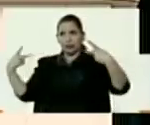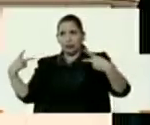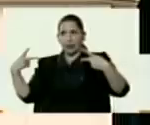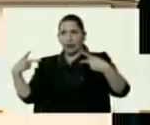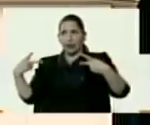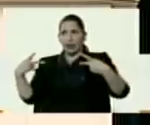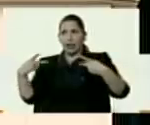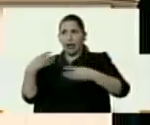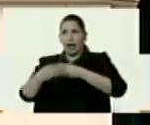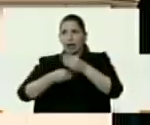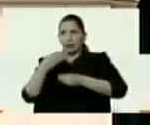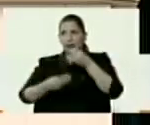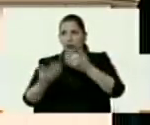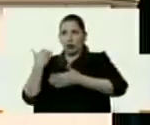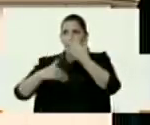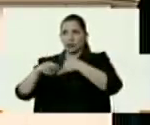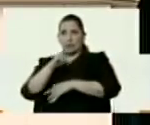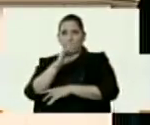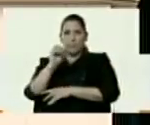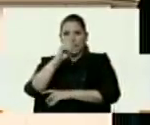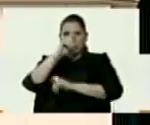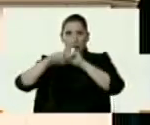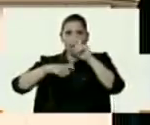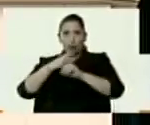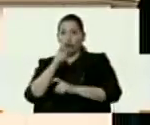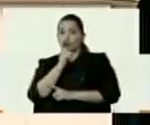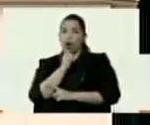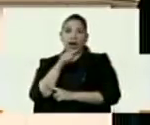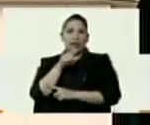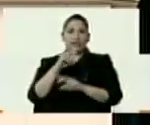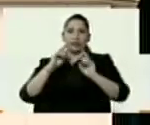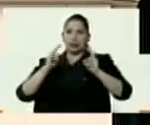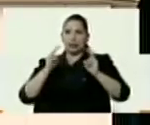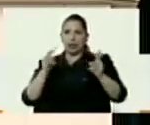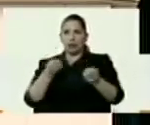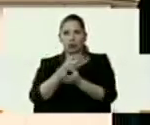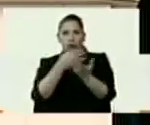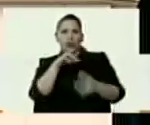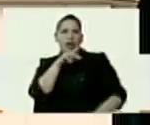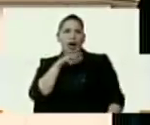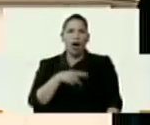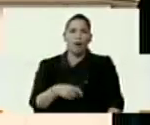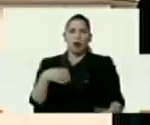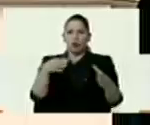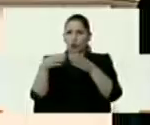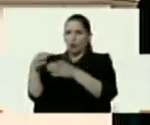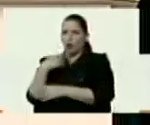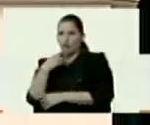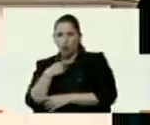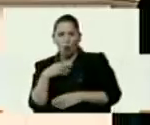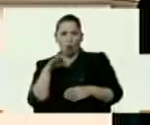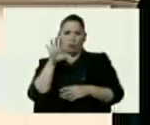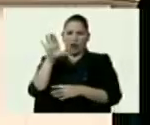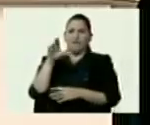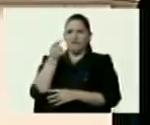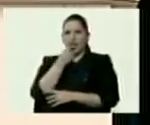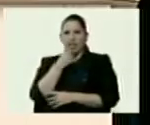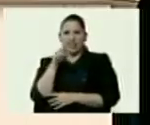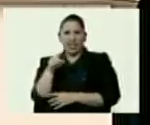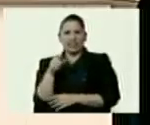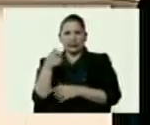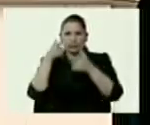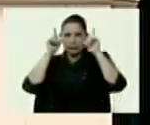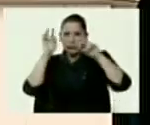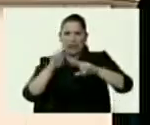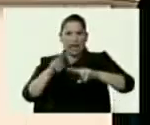decir, hace más de 20 años que no existe esa terminología que ustedes hablan, grupos rojos, país verde, centauroneros, todo eso